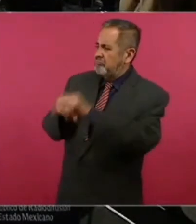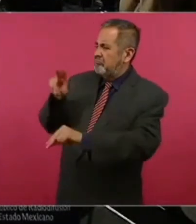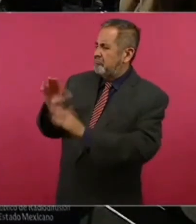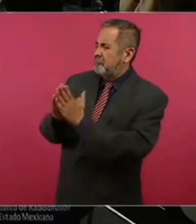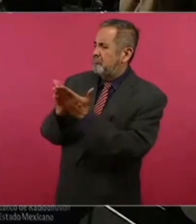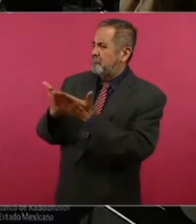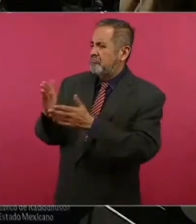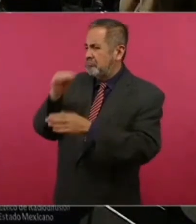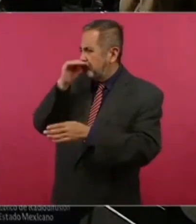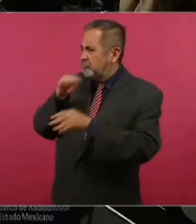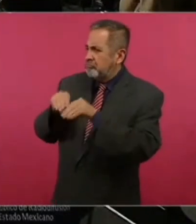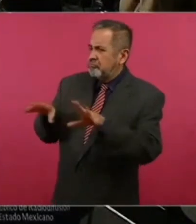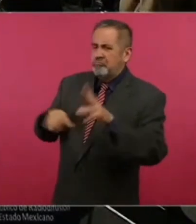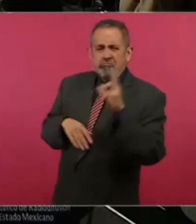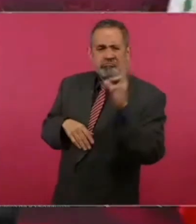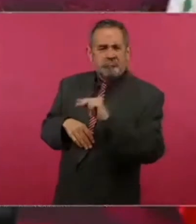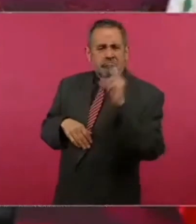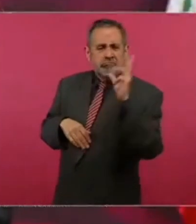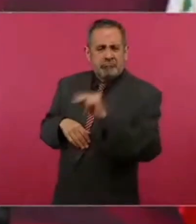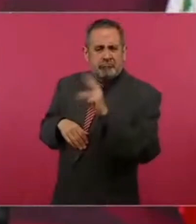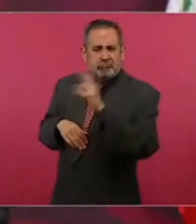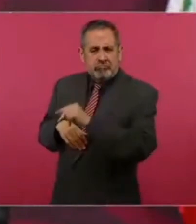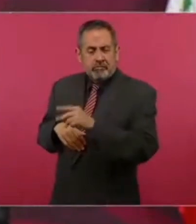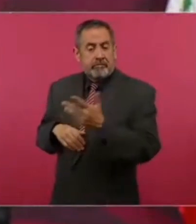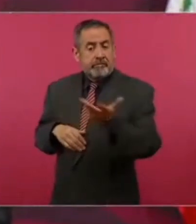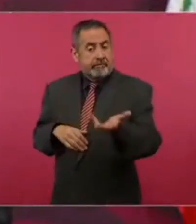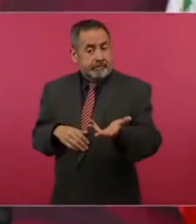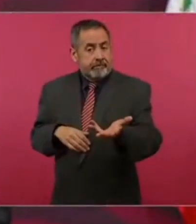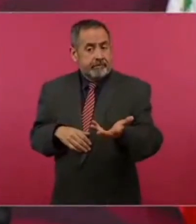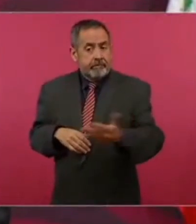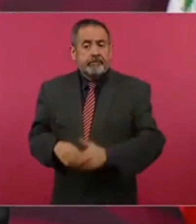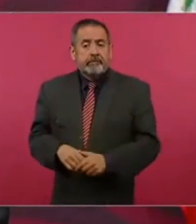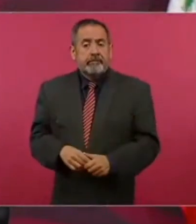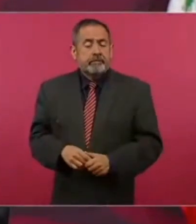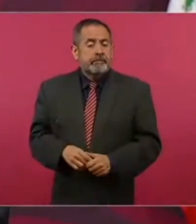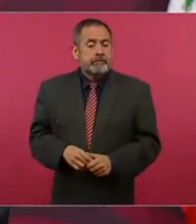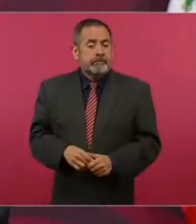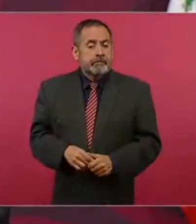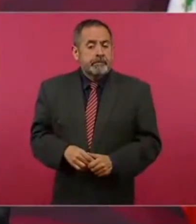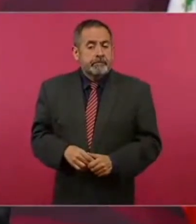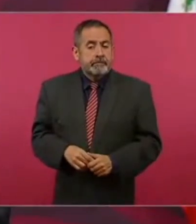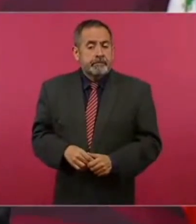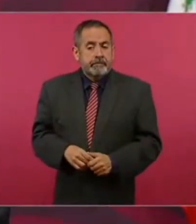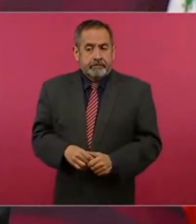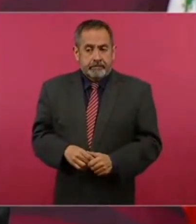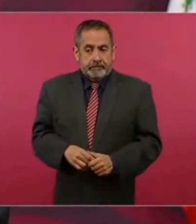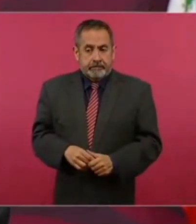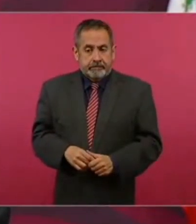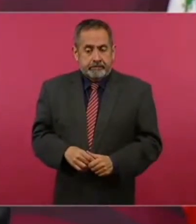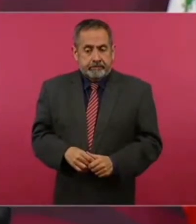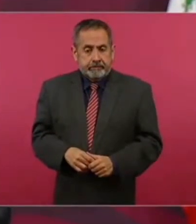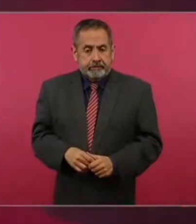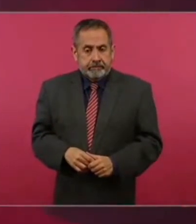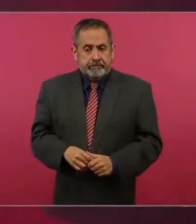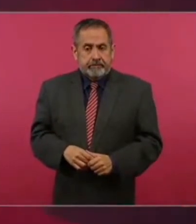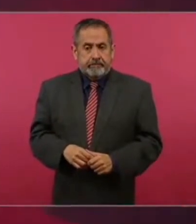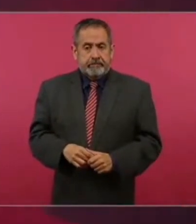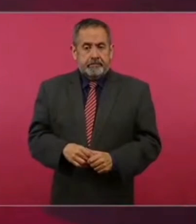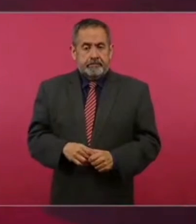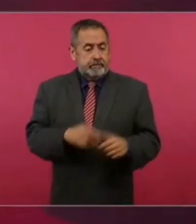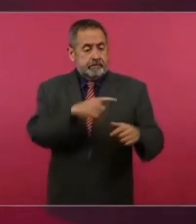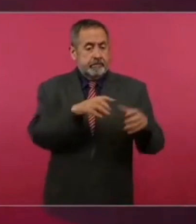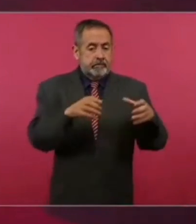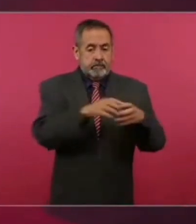Y las sociedades en contra